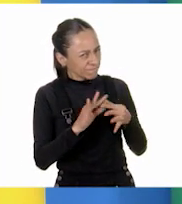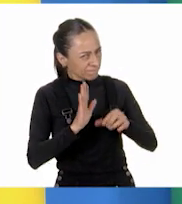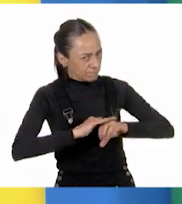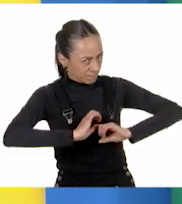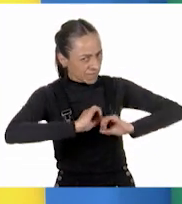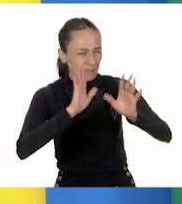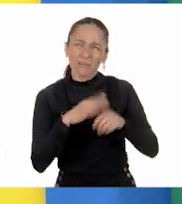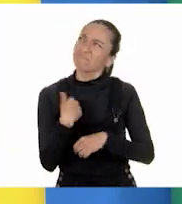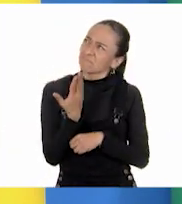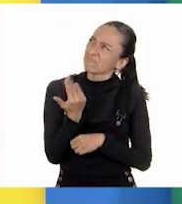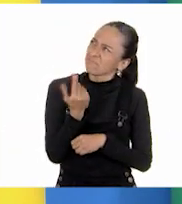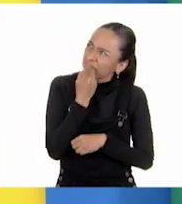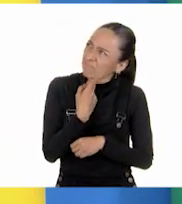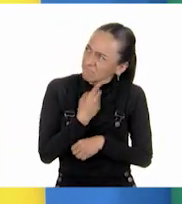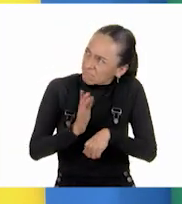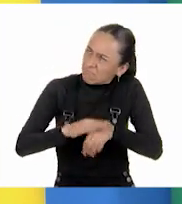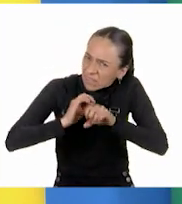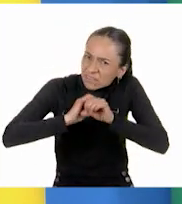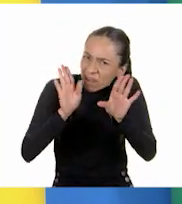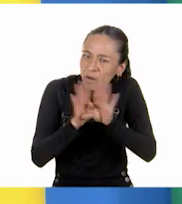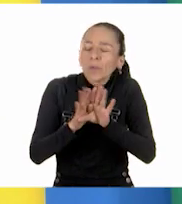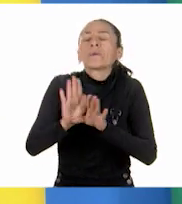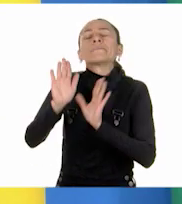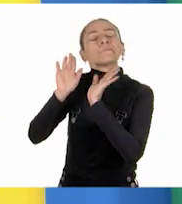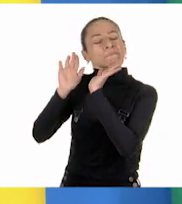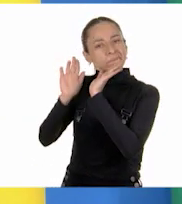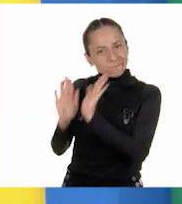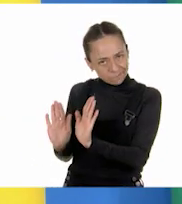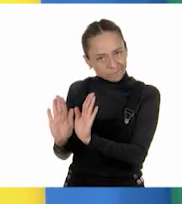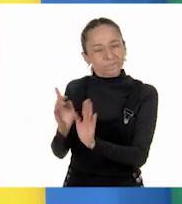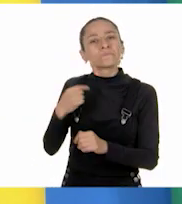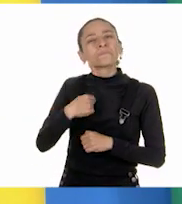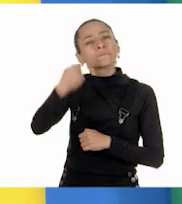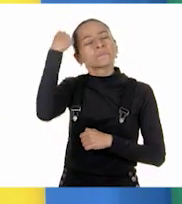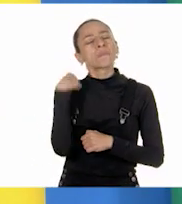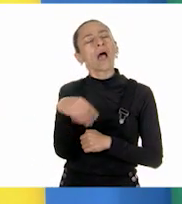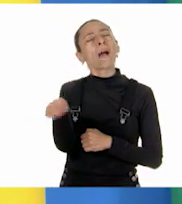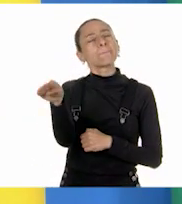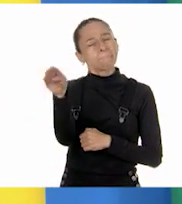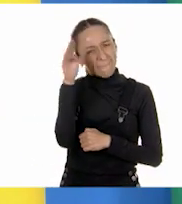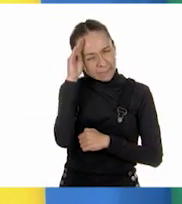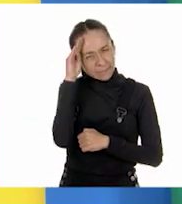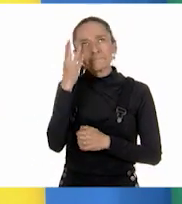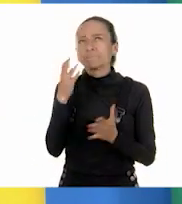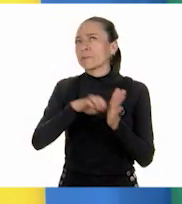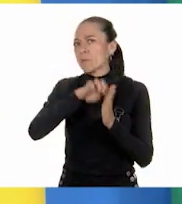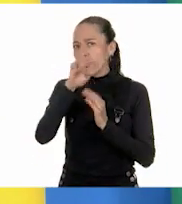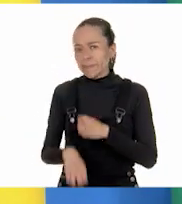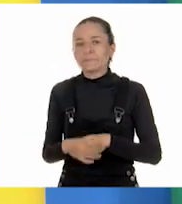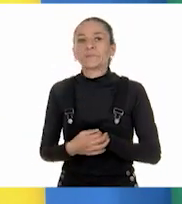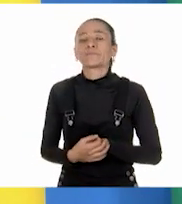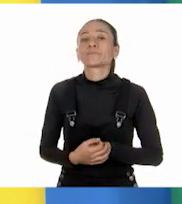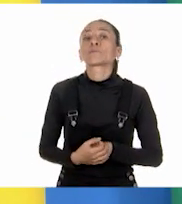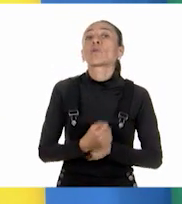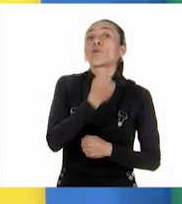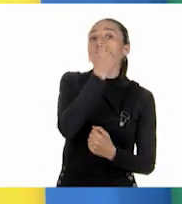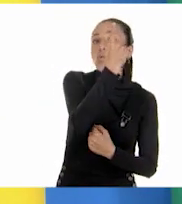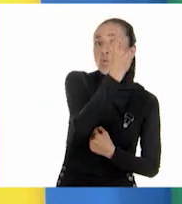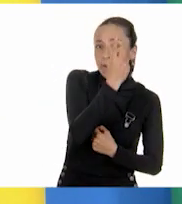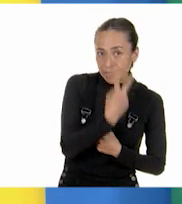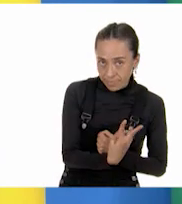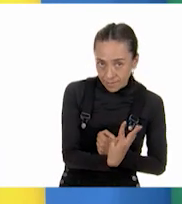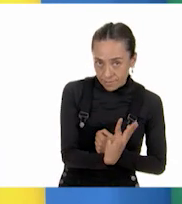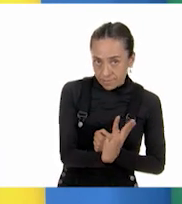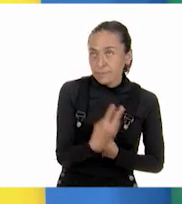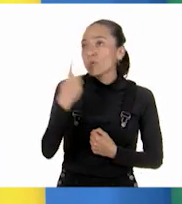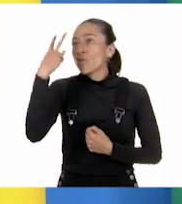Pensé en obtener otras fracciones más pequeñas que fueran equivalentes a un tercio y a dos tercios, pero que tuvieran el